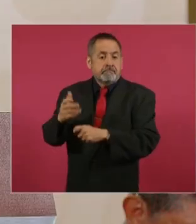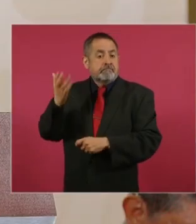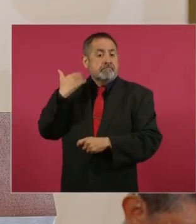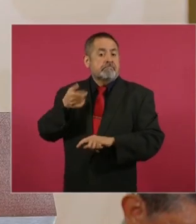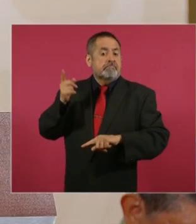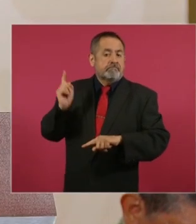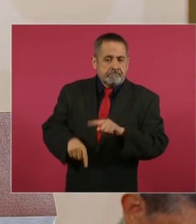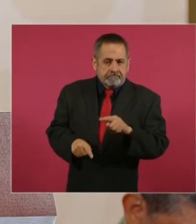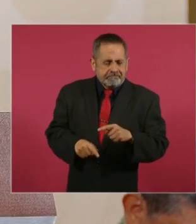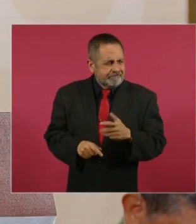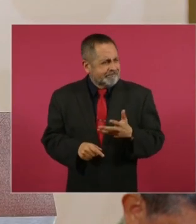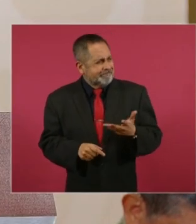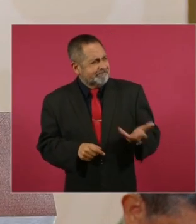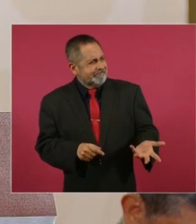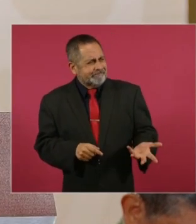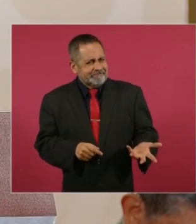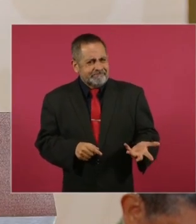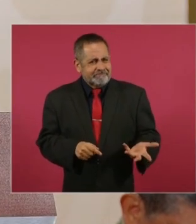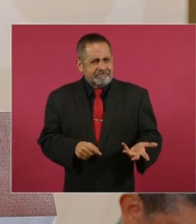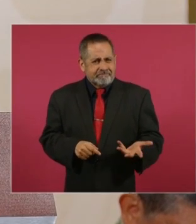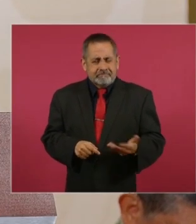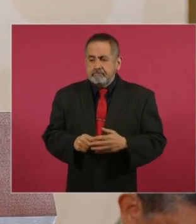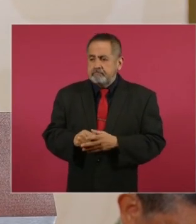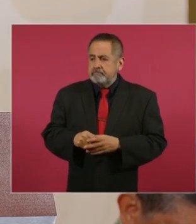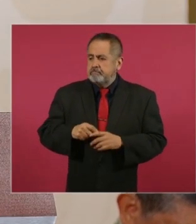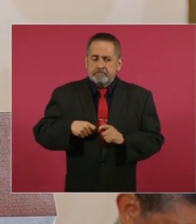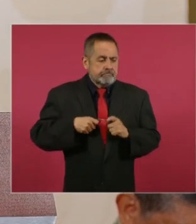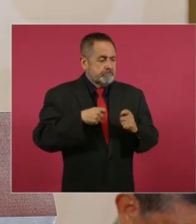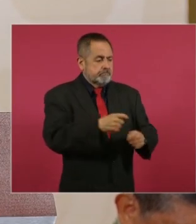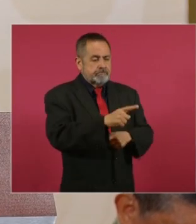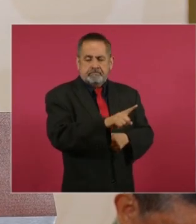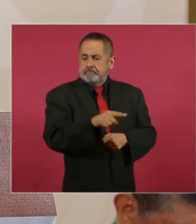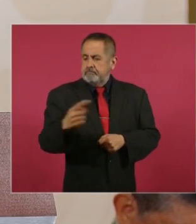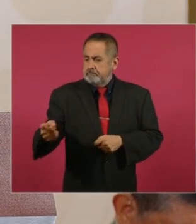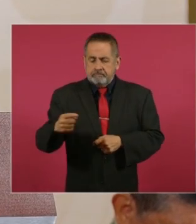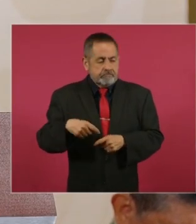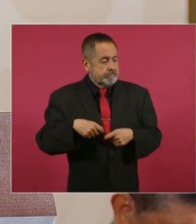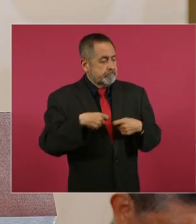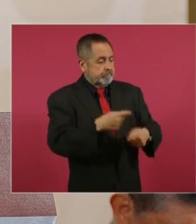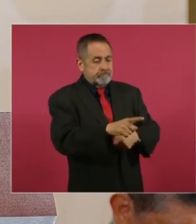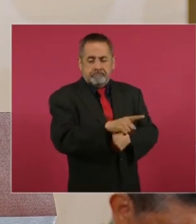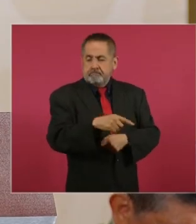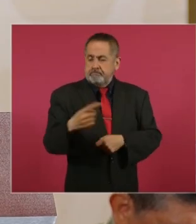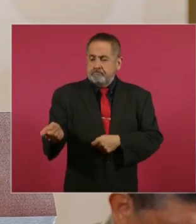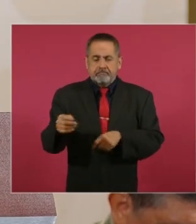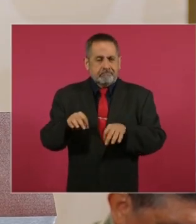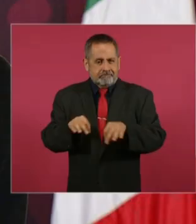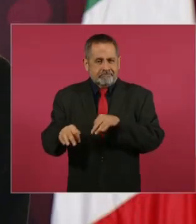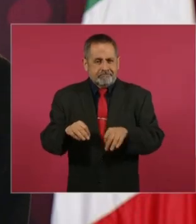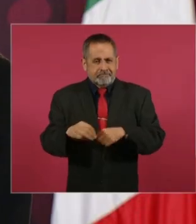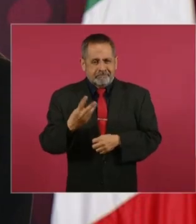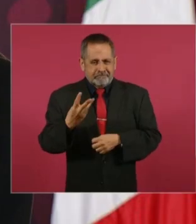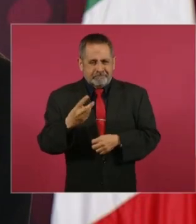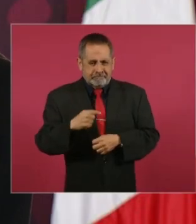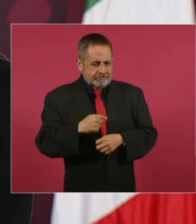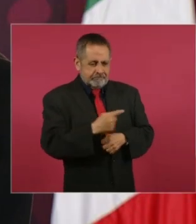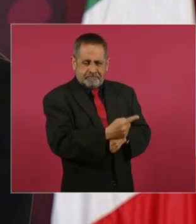se estableció la subcontratación, el outsourcing, el poder